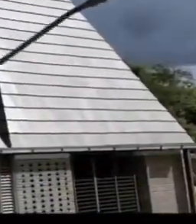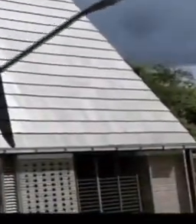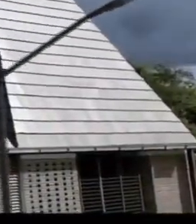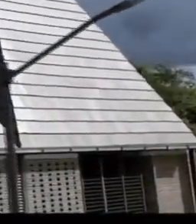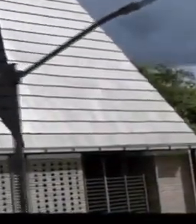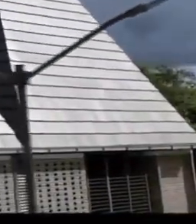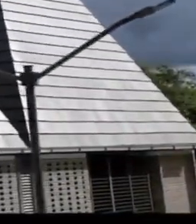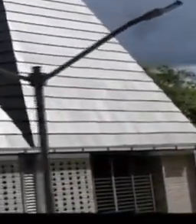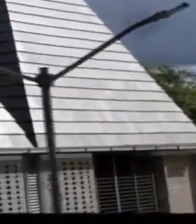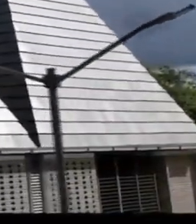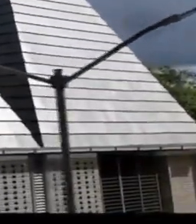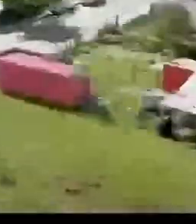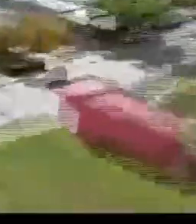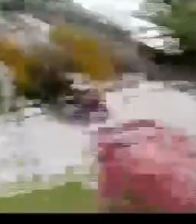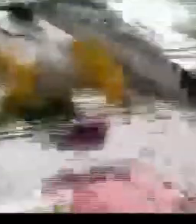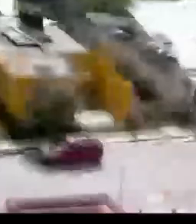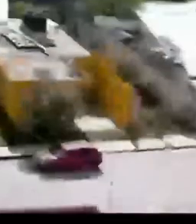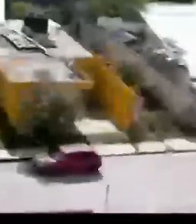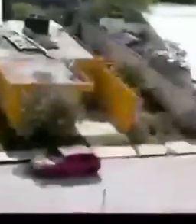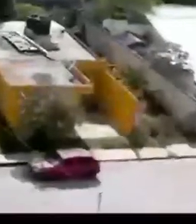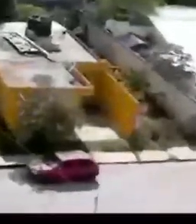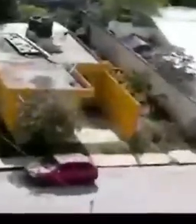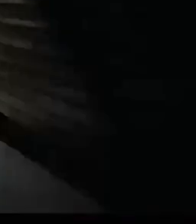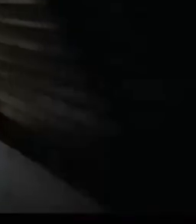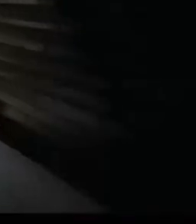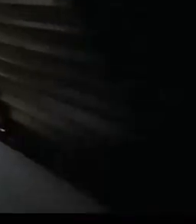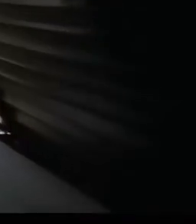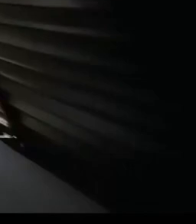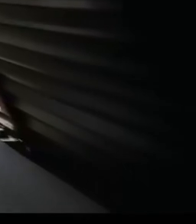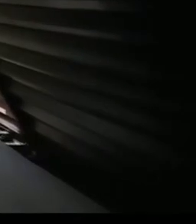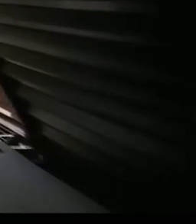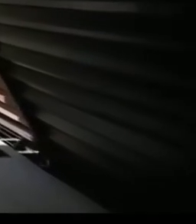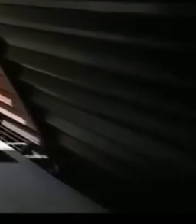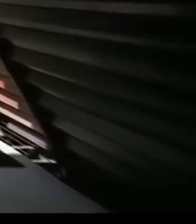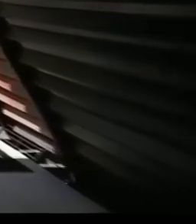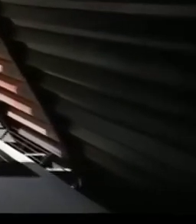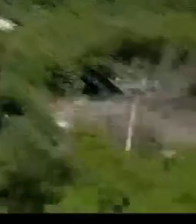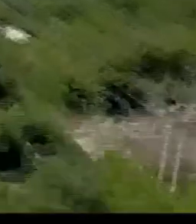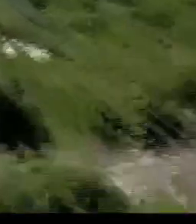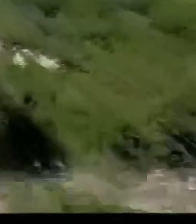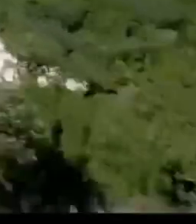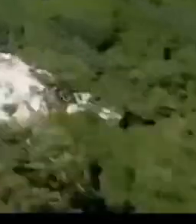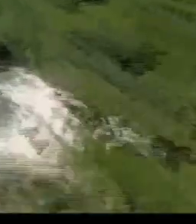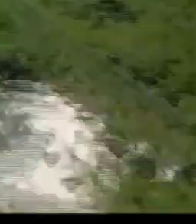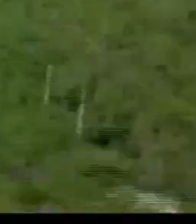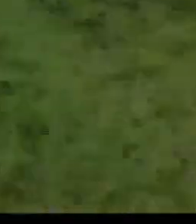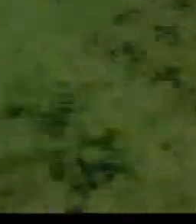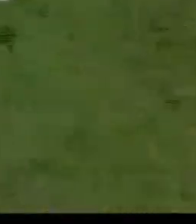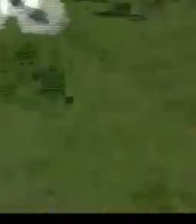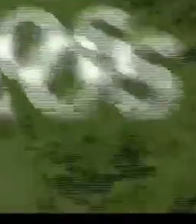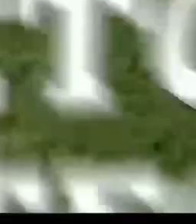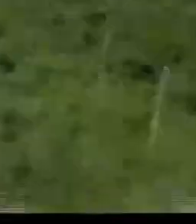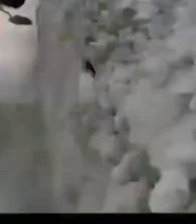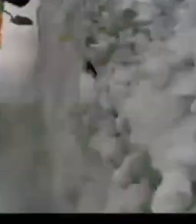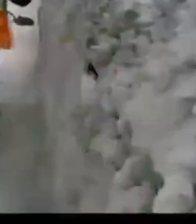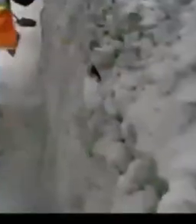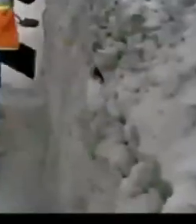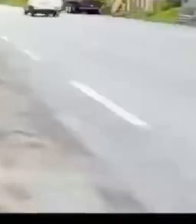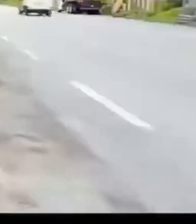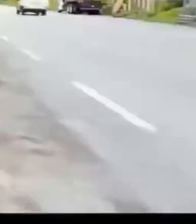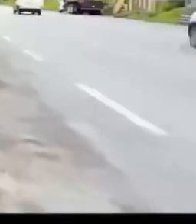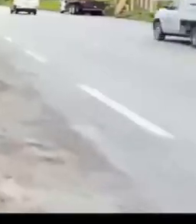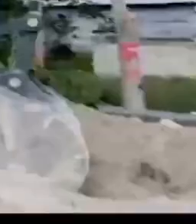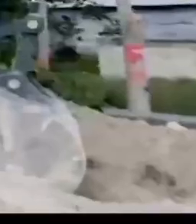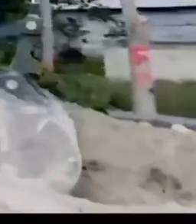de CEDRAM Calakmul, así como la edificación de la Biblioteca Interactiva. Se rehabilitó y modernizó el acueducto López